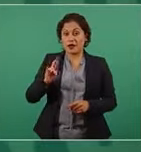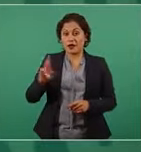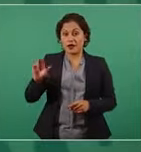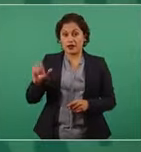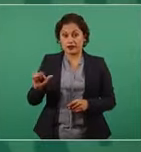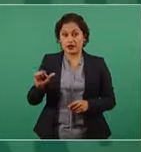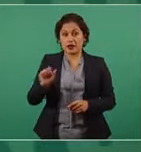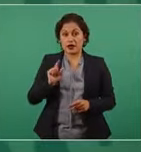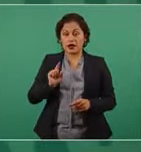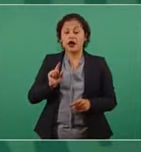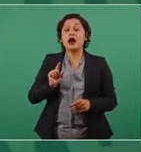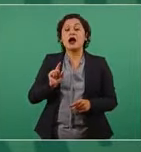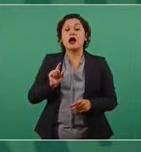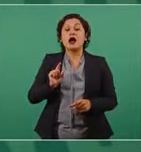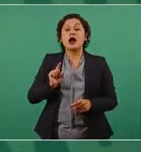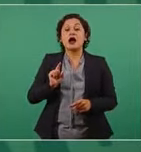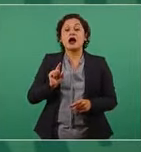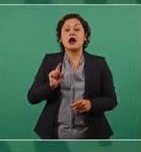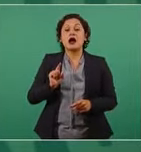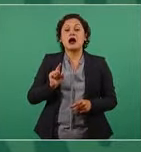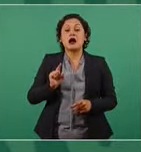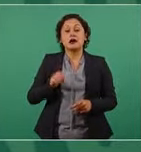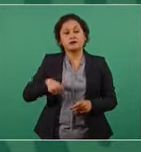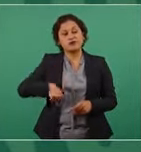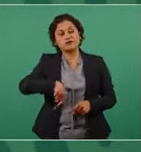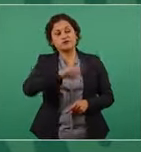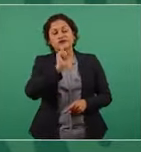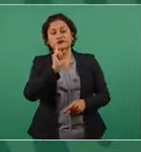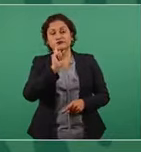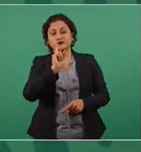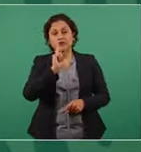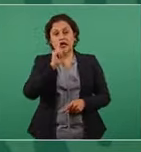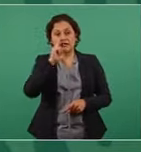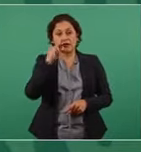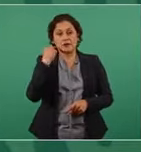enviando a combatir a los zapatistas a Huerta